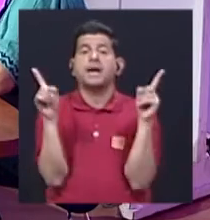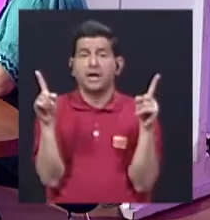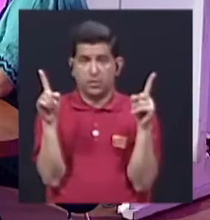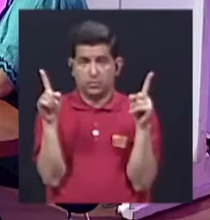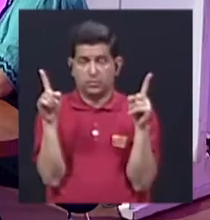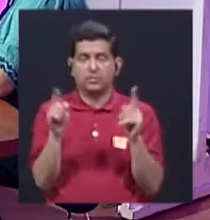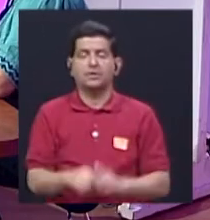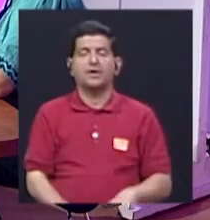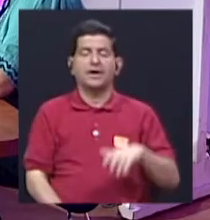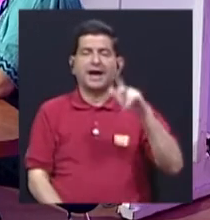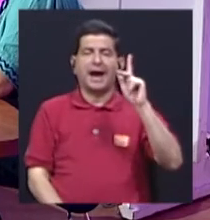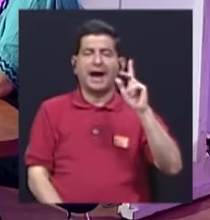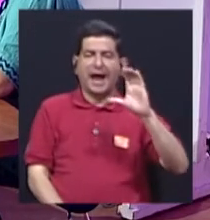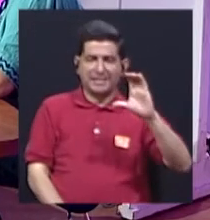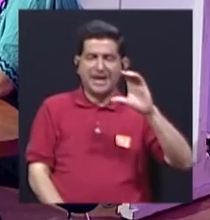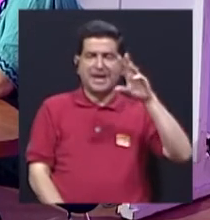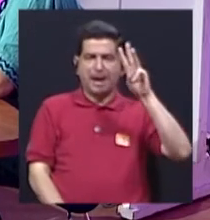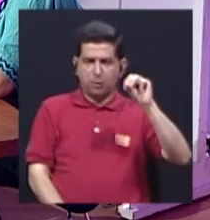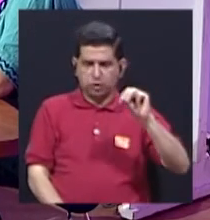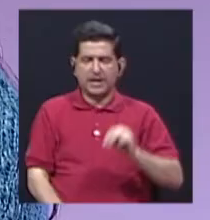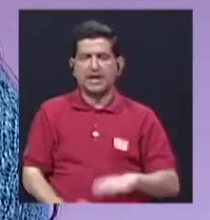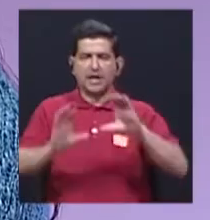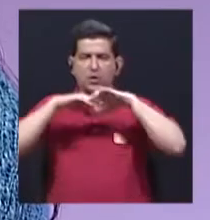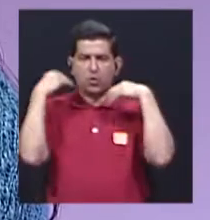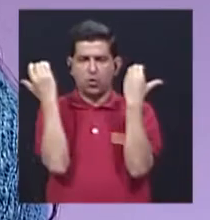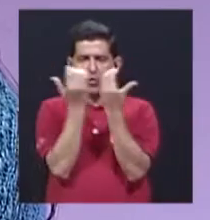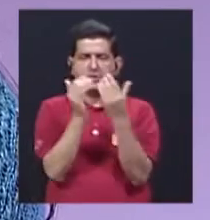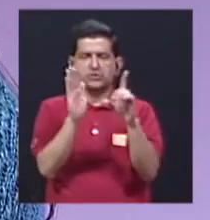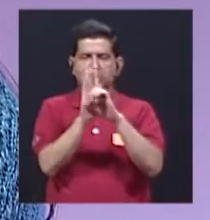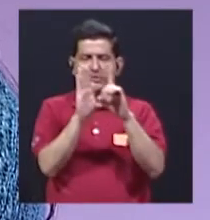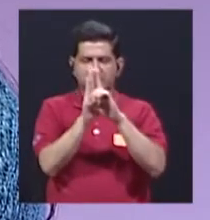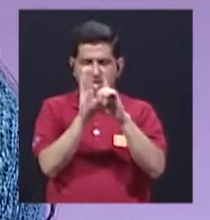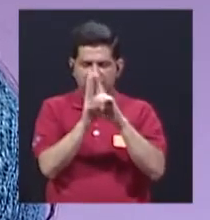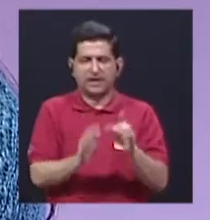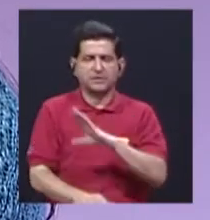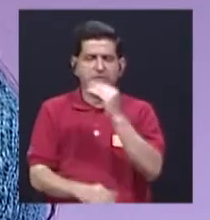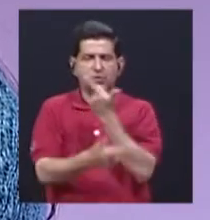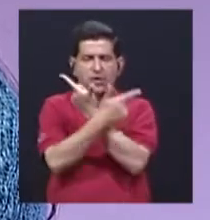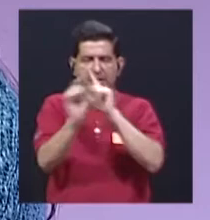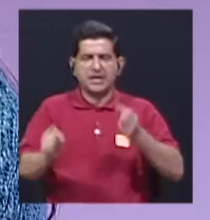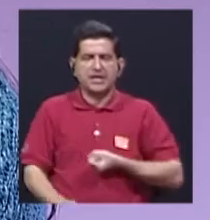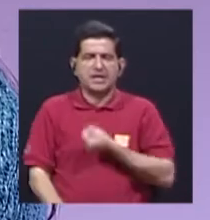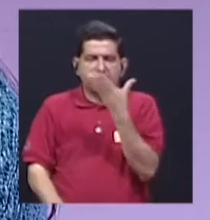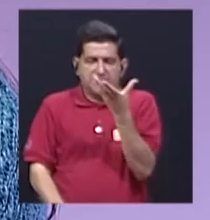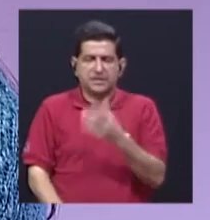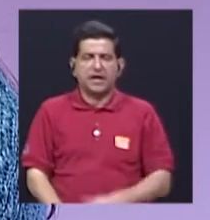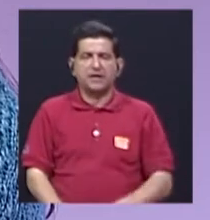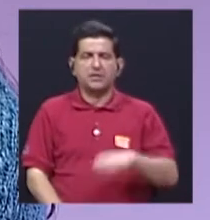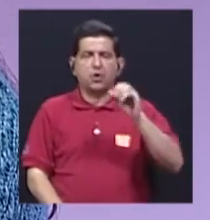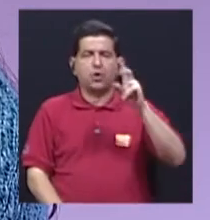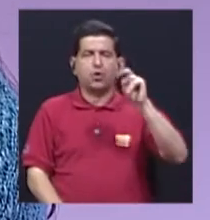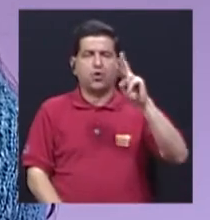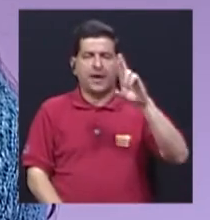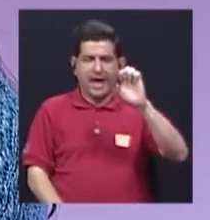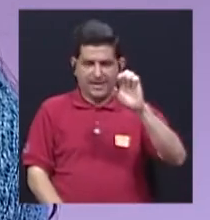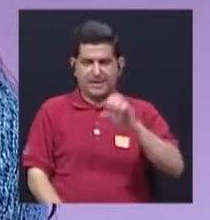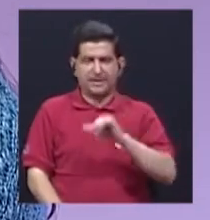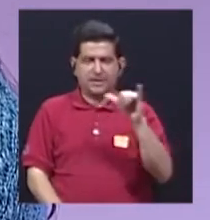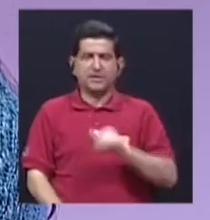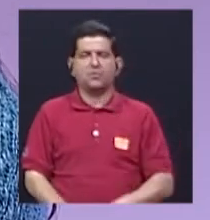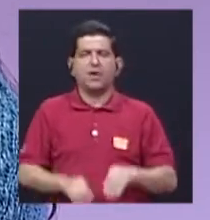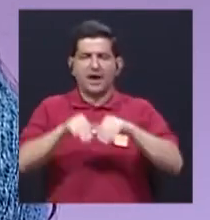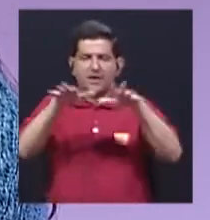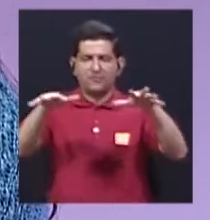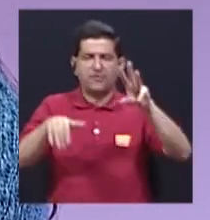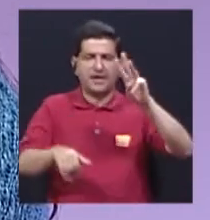bueno, Catalina Montenegro, ella es de la Comisión del Derecho a la Comunicación y Libertad de Expresión del CONARE, además de la red